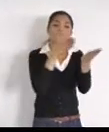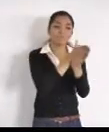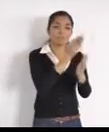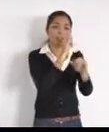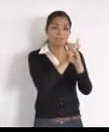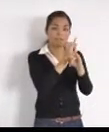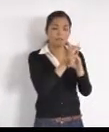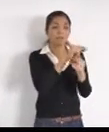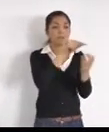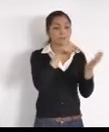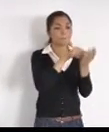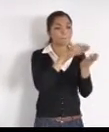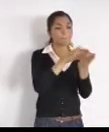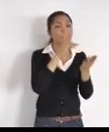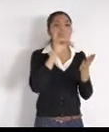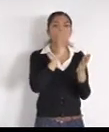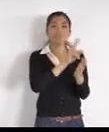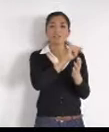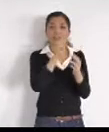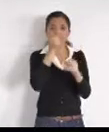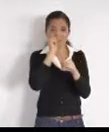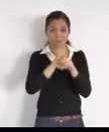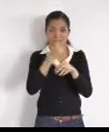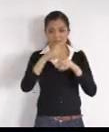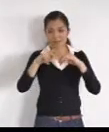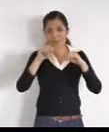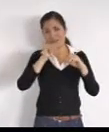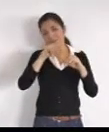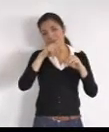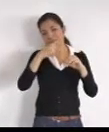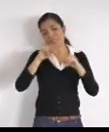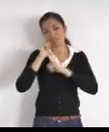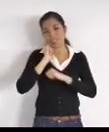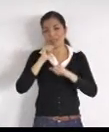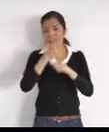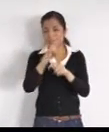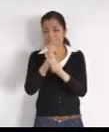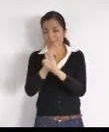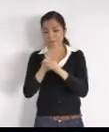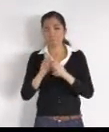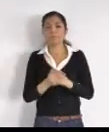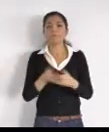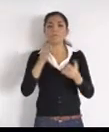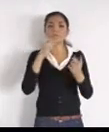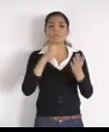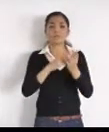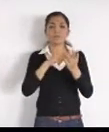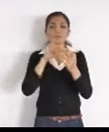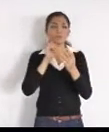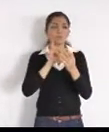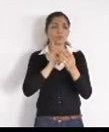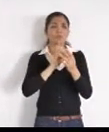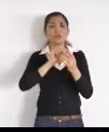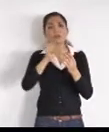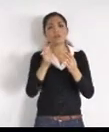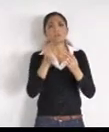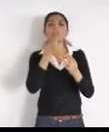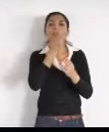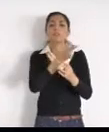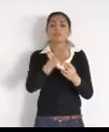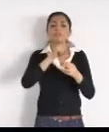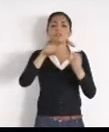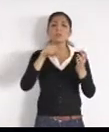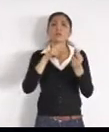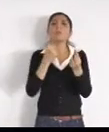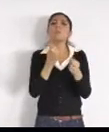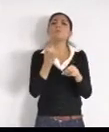por el Facebook, de gobierno, Xochitl, Slein, que pasó, con la ciclovía, de camino real, a Colima, quitaron todos los topes, que hacen